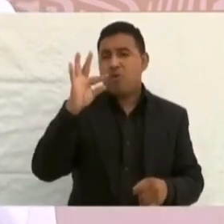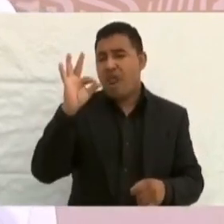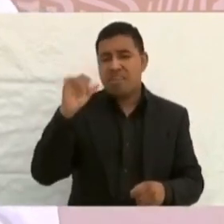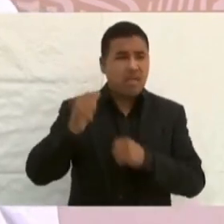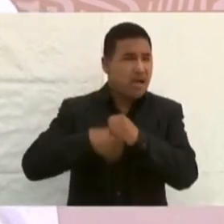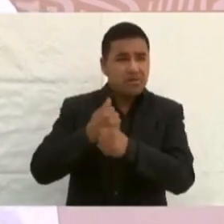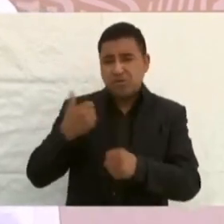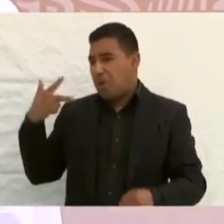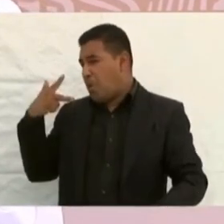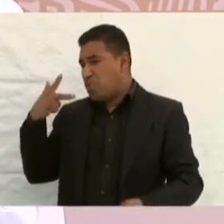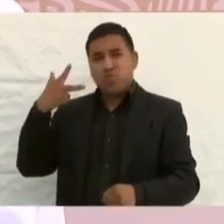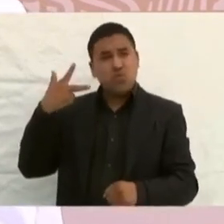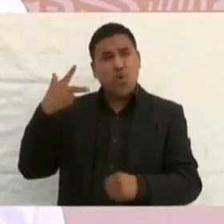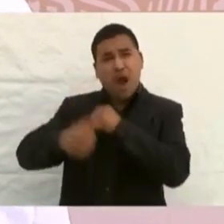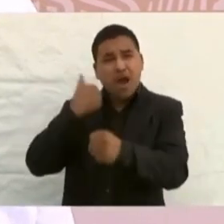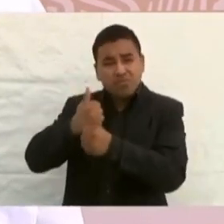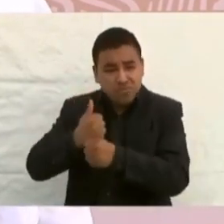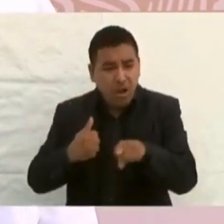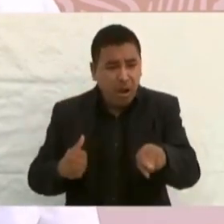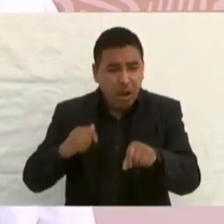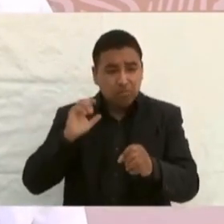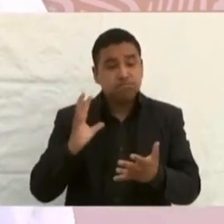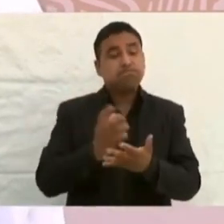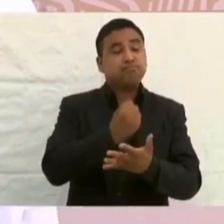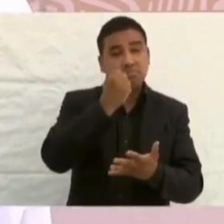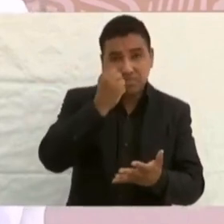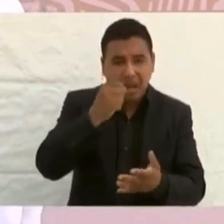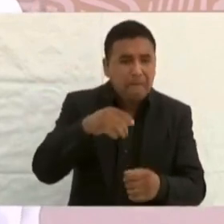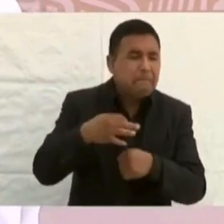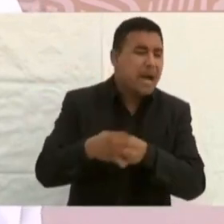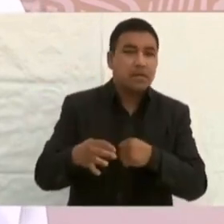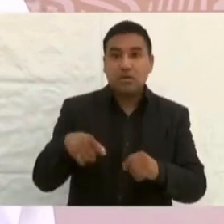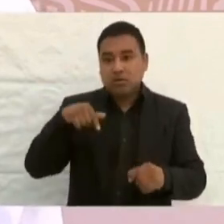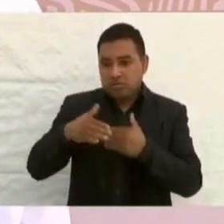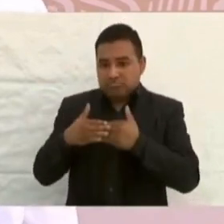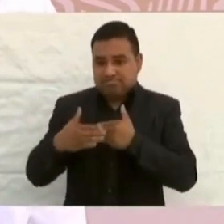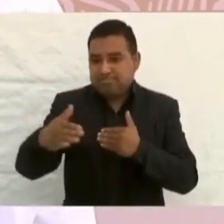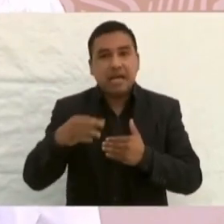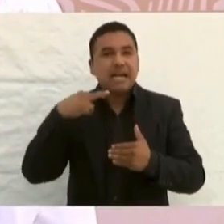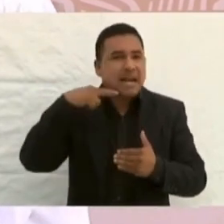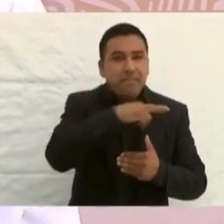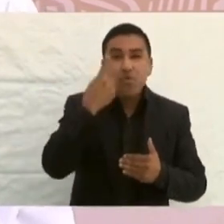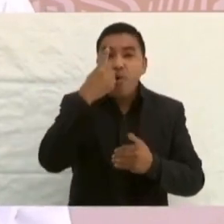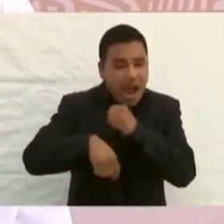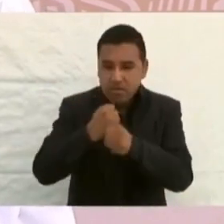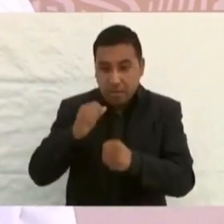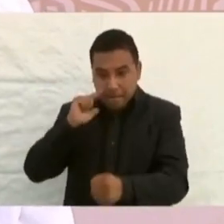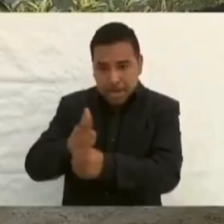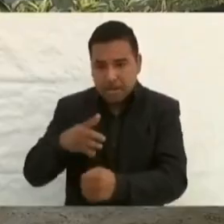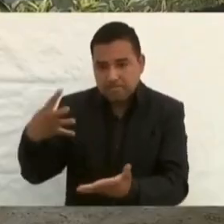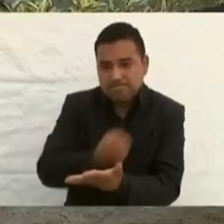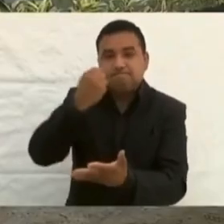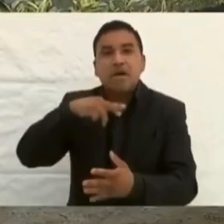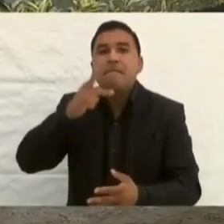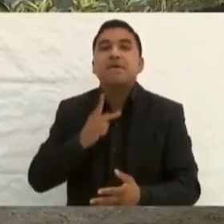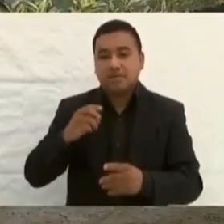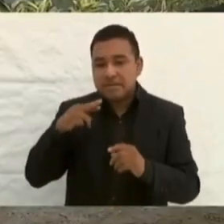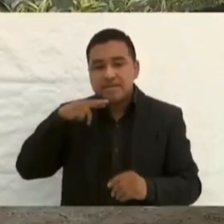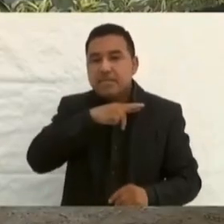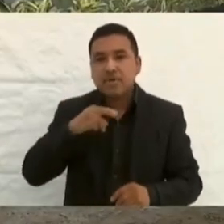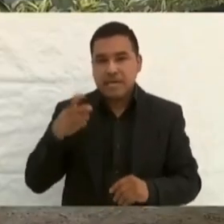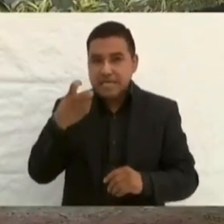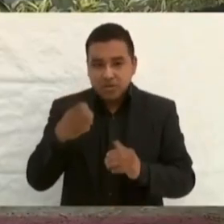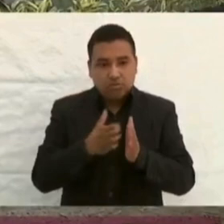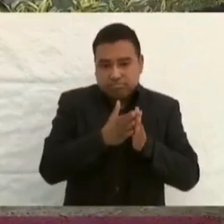años fue de 8 años, actualmente se están realizando en poco más de un año, aplicando una simplificación regulatoria, una